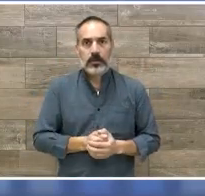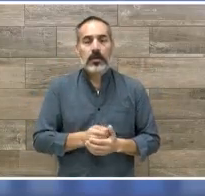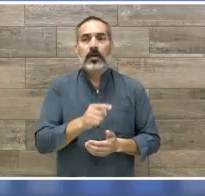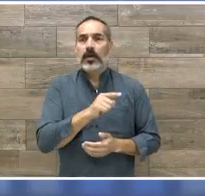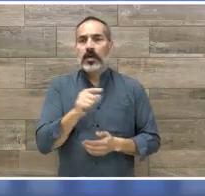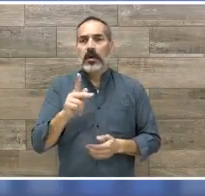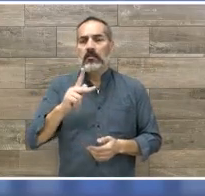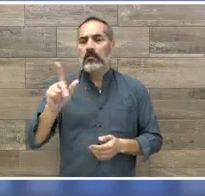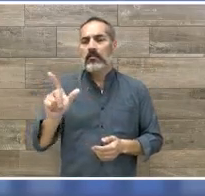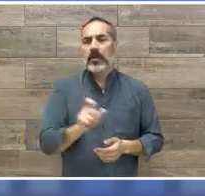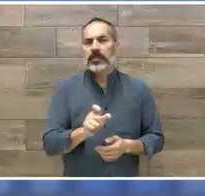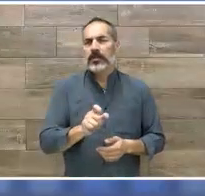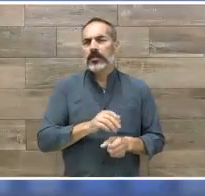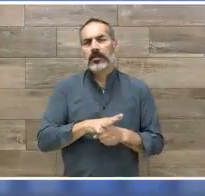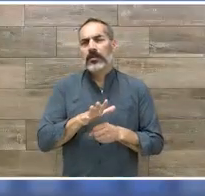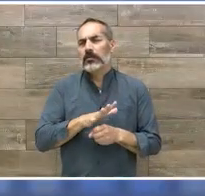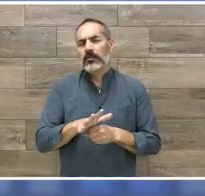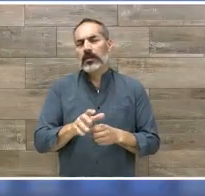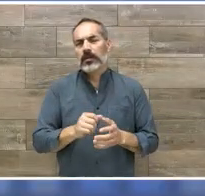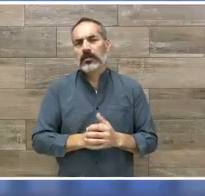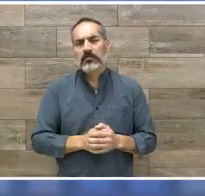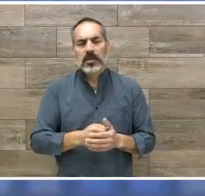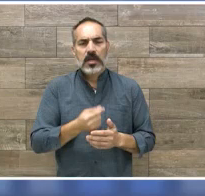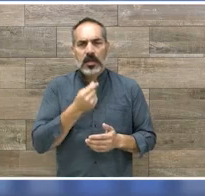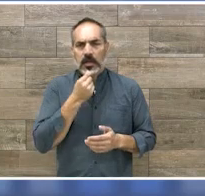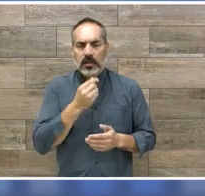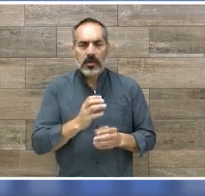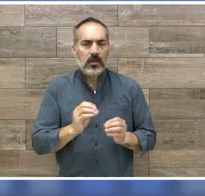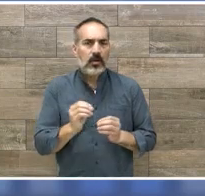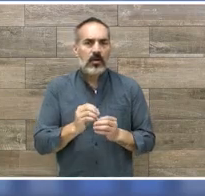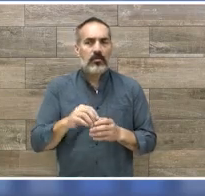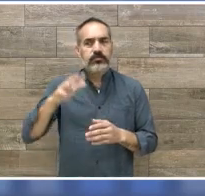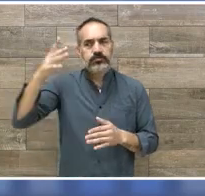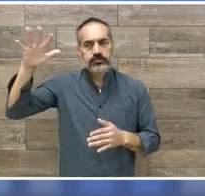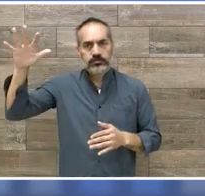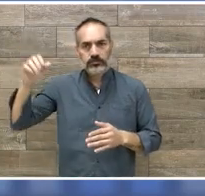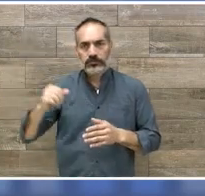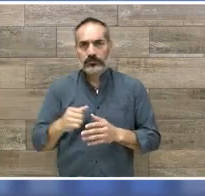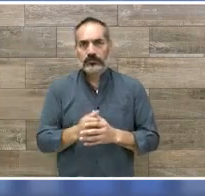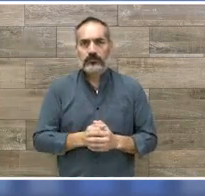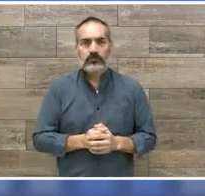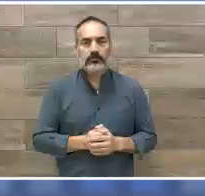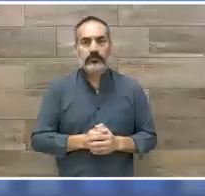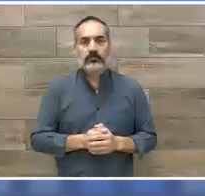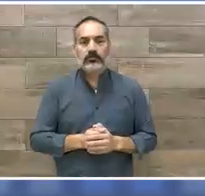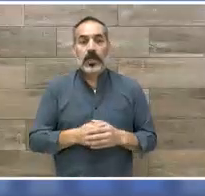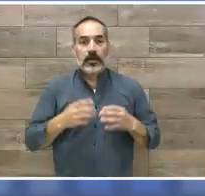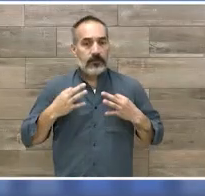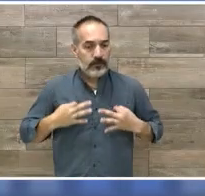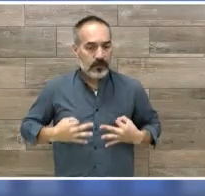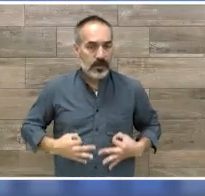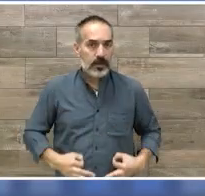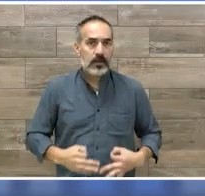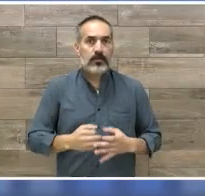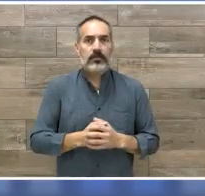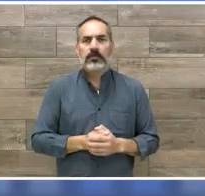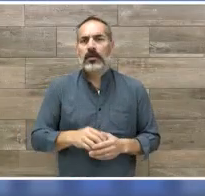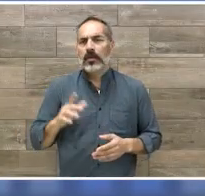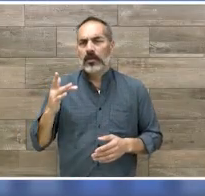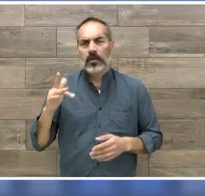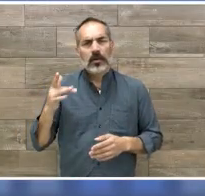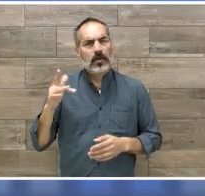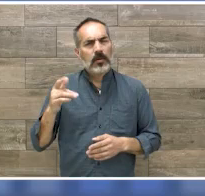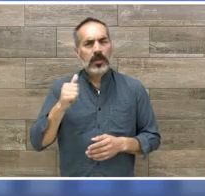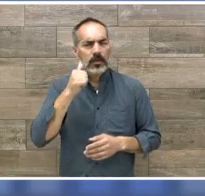pacientes en cualquier ciclo de vida, con problemas relacionados a alteraciones motoras, sensoriales, dolor crónico,